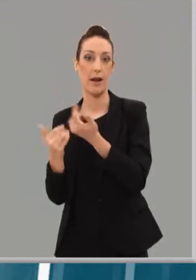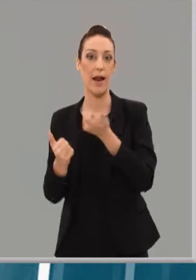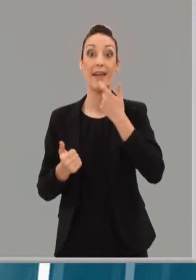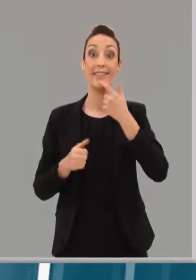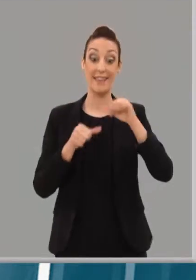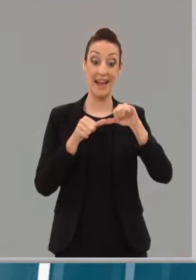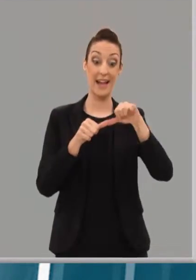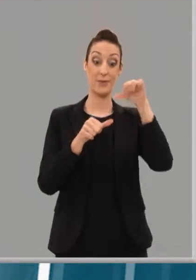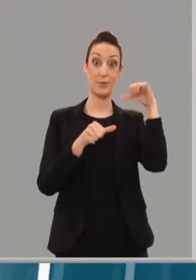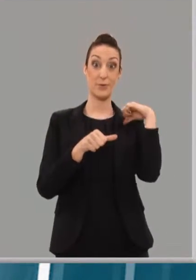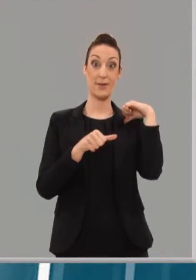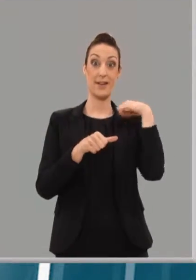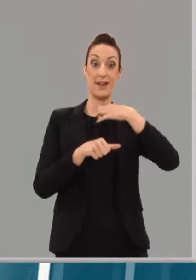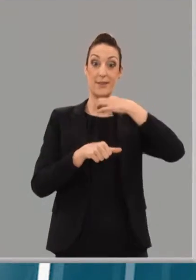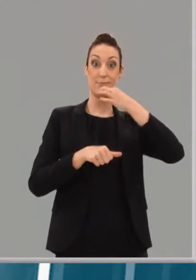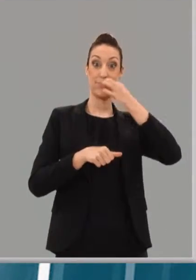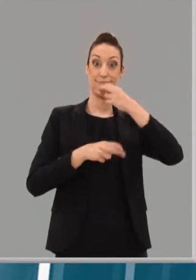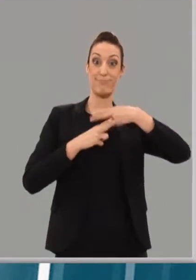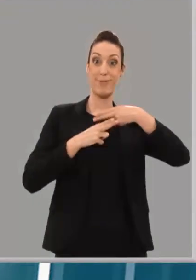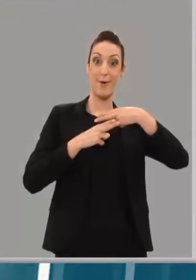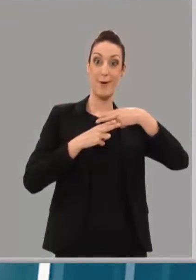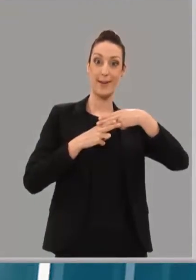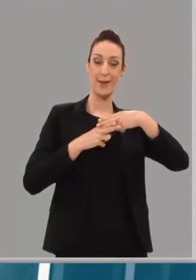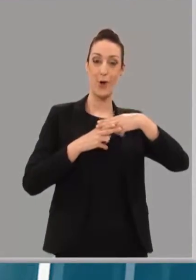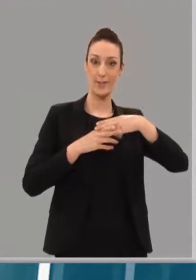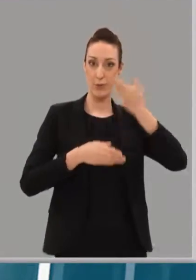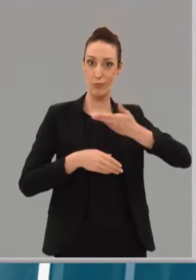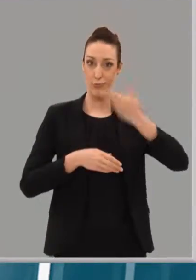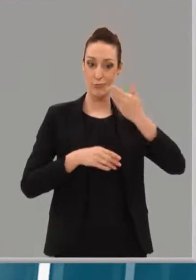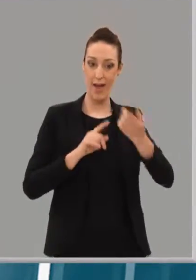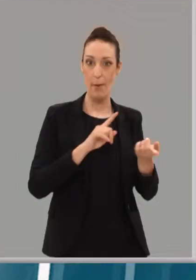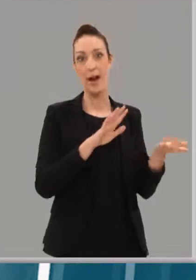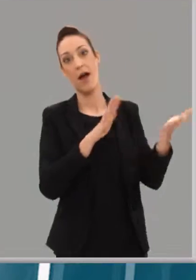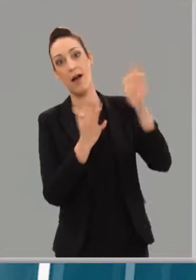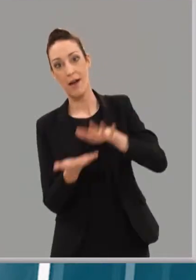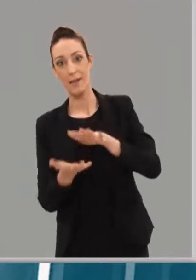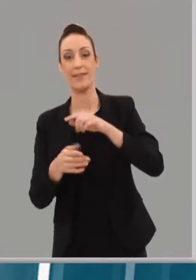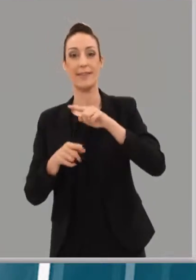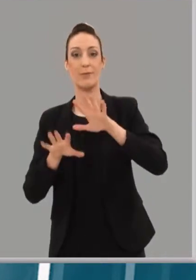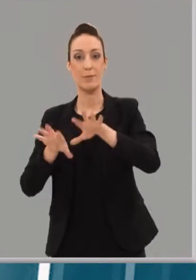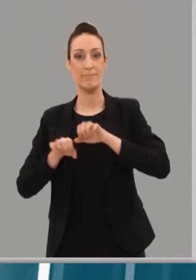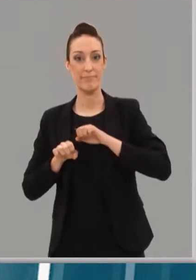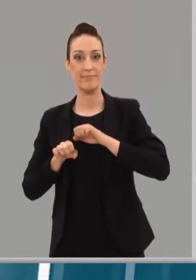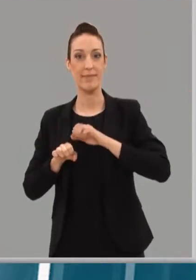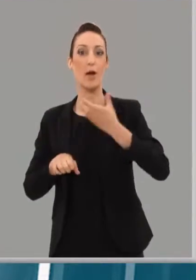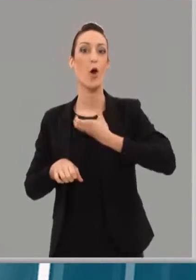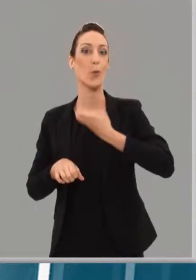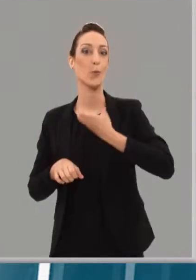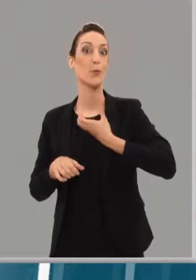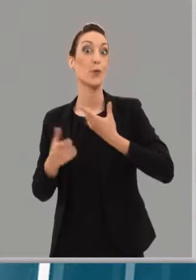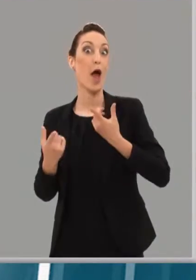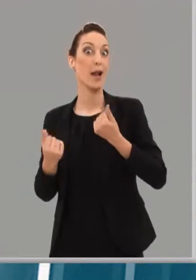recorrido. Toca, por tanto, comenzar bien. En su caso, llegando al pacto que le permita ser el próximo alcalde de Logroño.